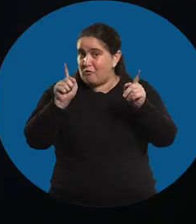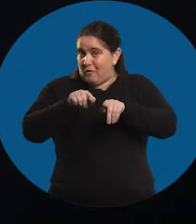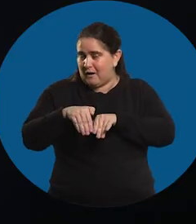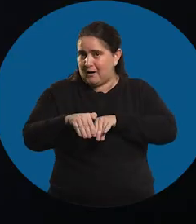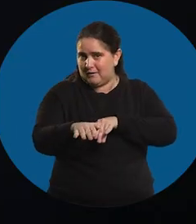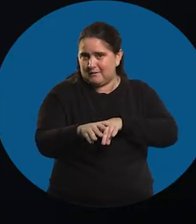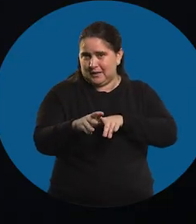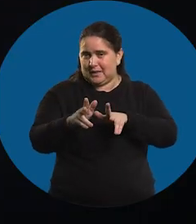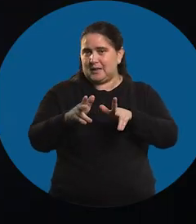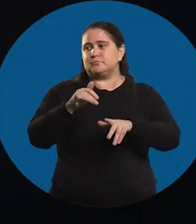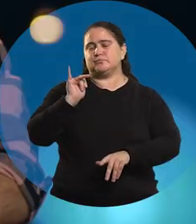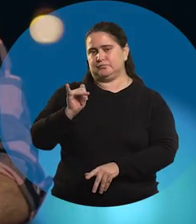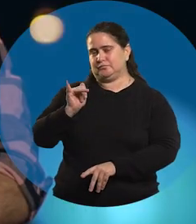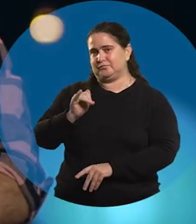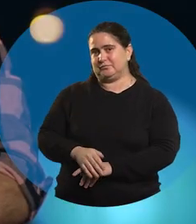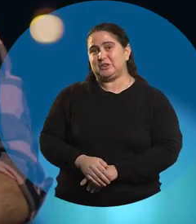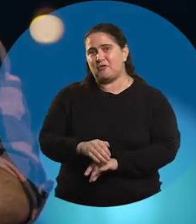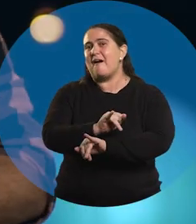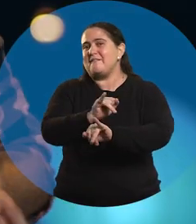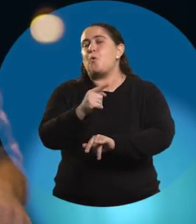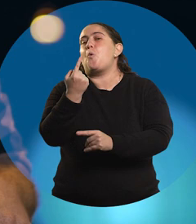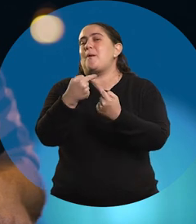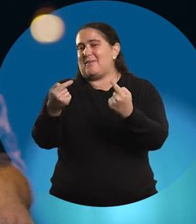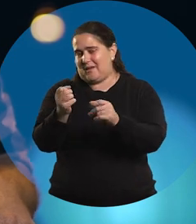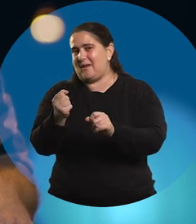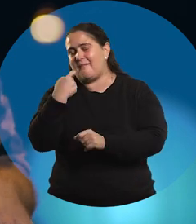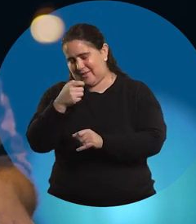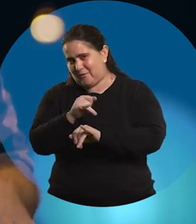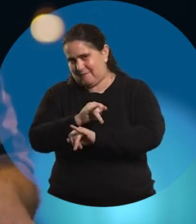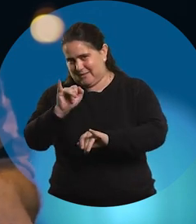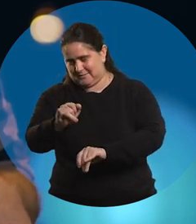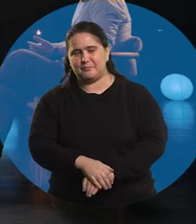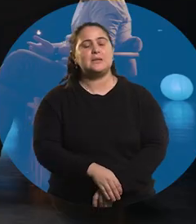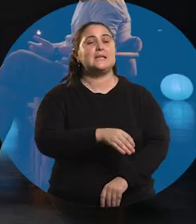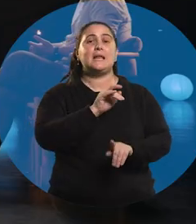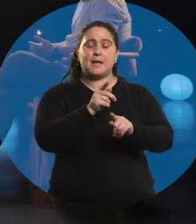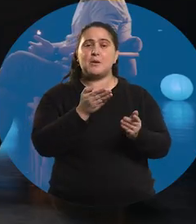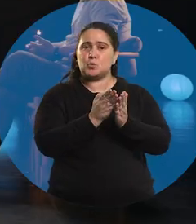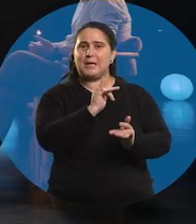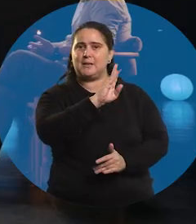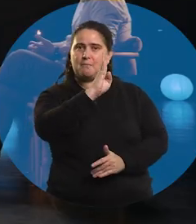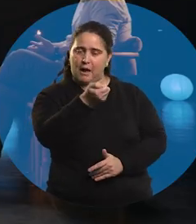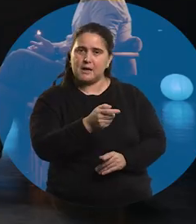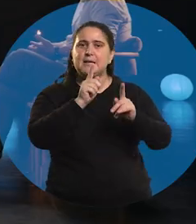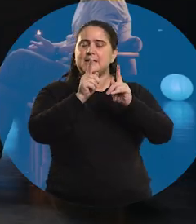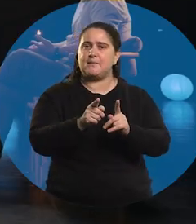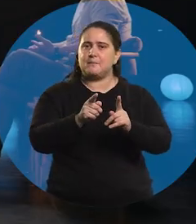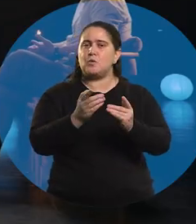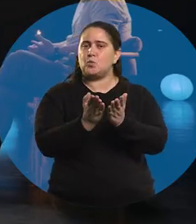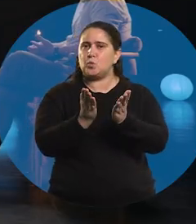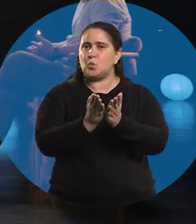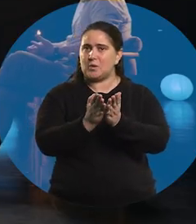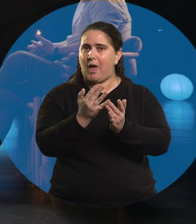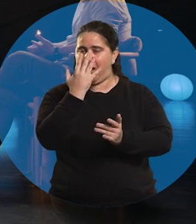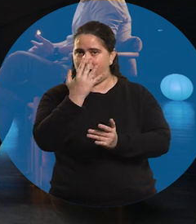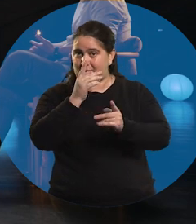momento vas a retomar. Sí, vamos a terminar esa materia que nos queda. Después el IPA, pero también una formación